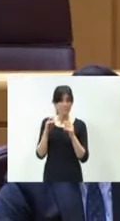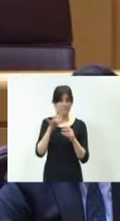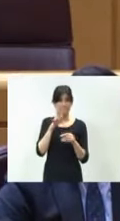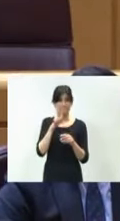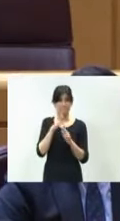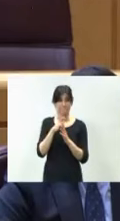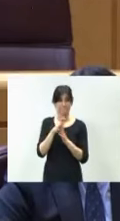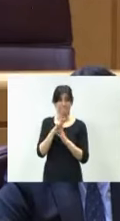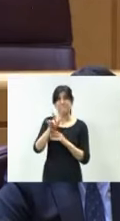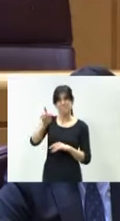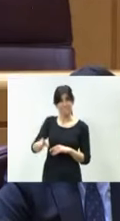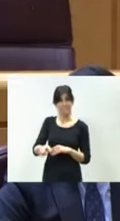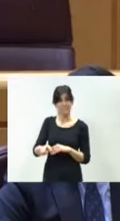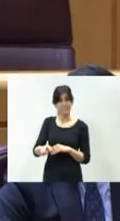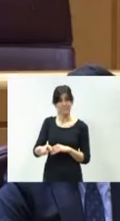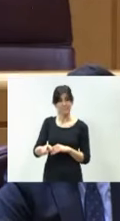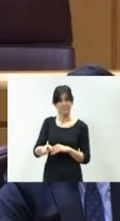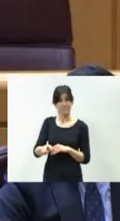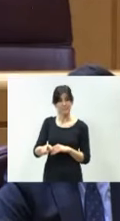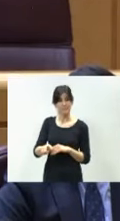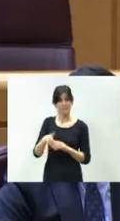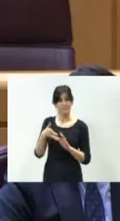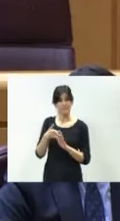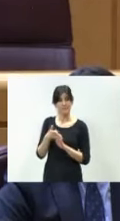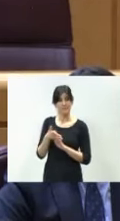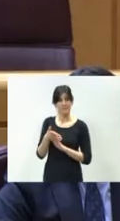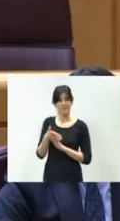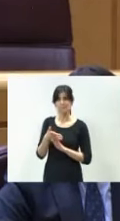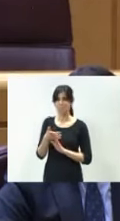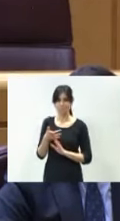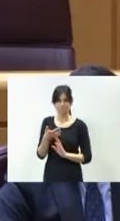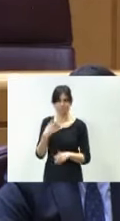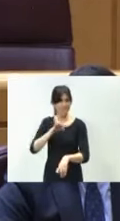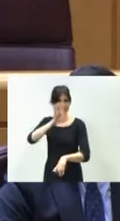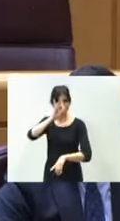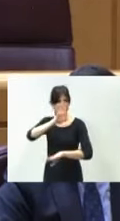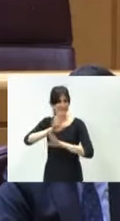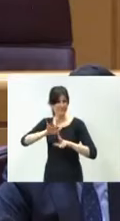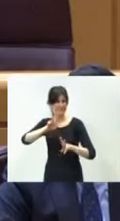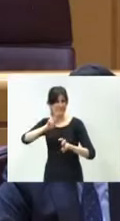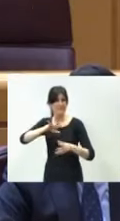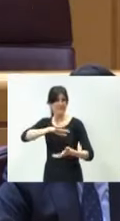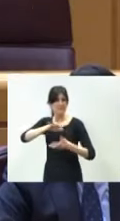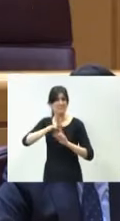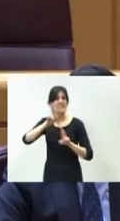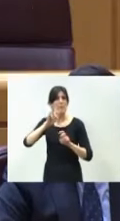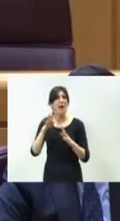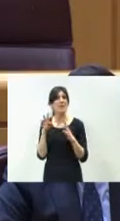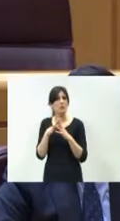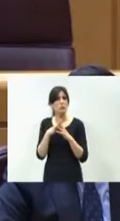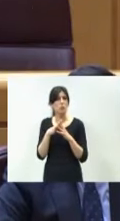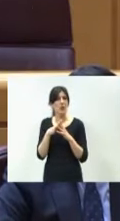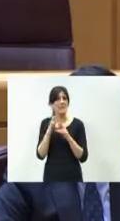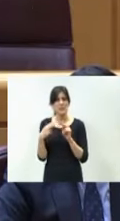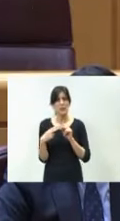señor Puente, querido ministro, es un auténtico escándalo la situación de las infraestructuras viarias